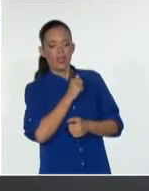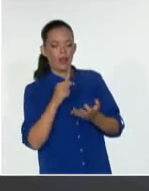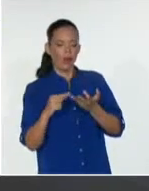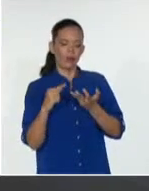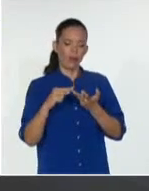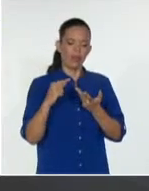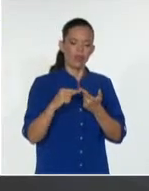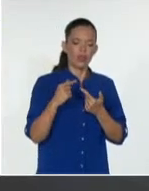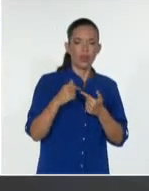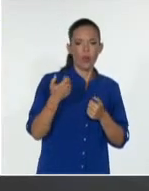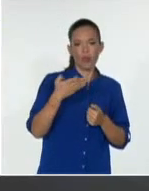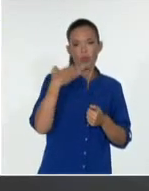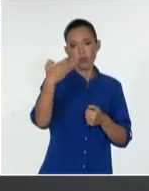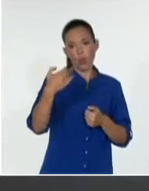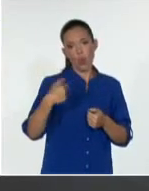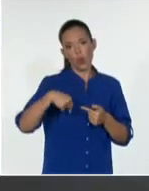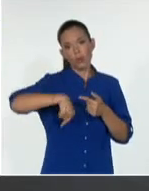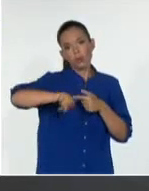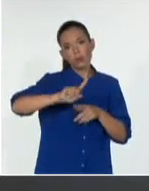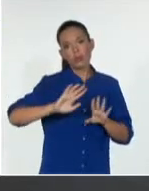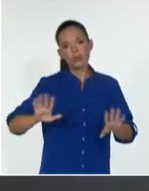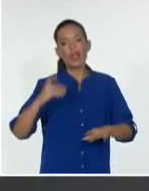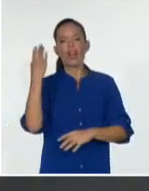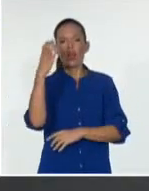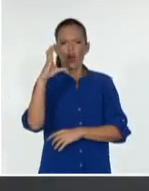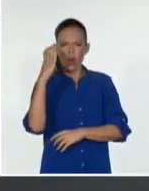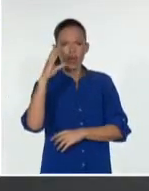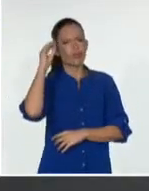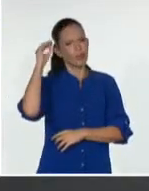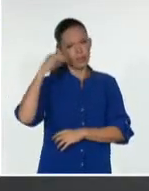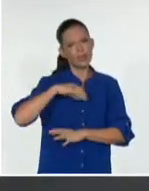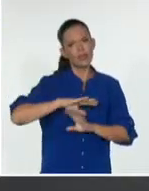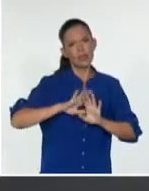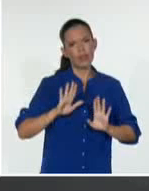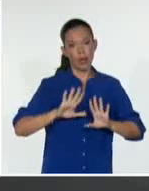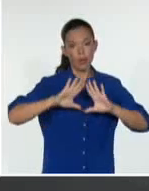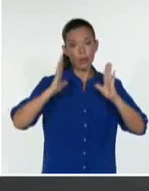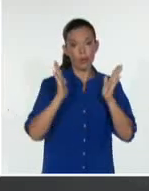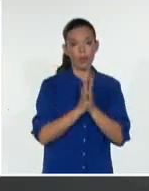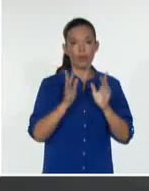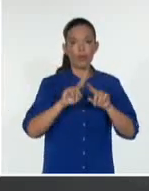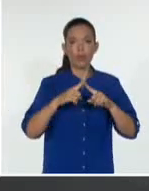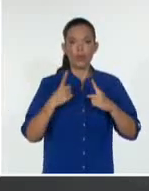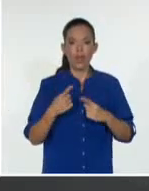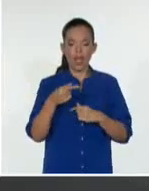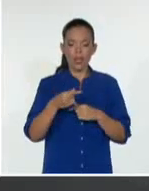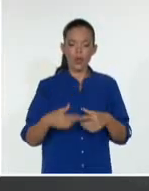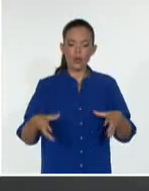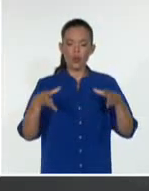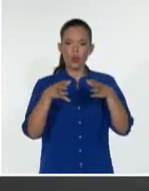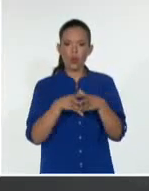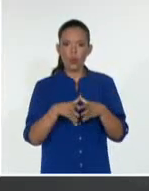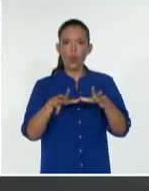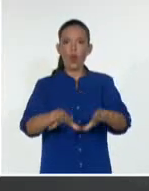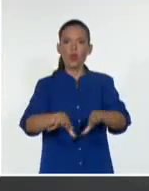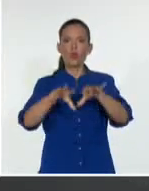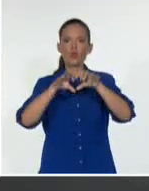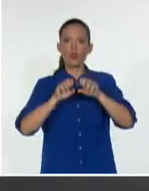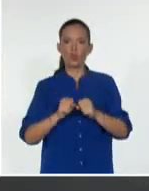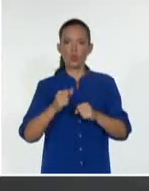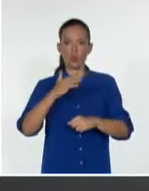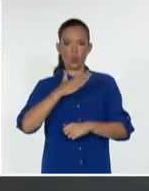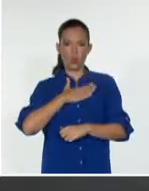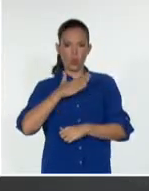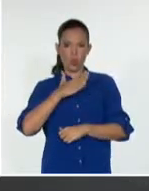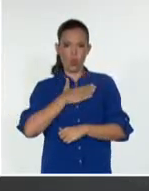aclarar los temas enrarecidos que en Colombia suelen ser casi todos, porque hay una oposición poderosa y dueña de los megáfonos que vendrían a ser los